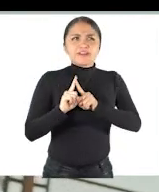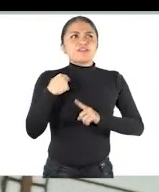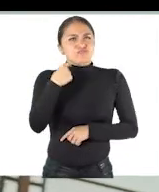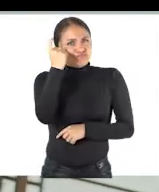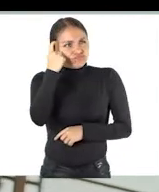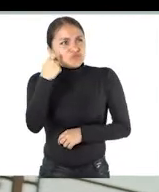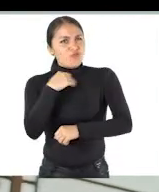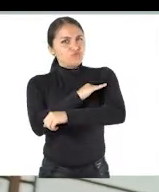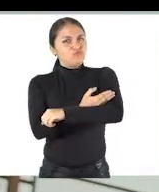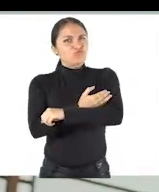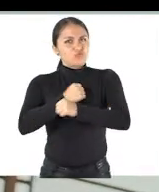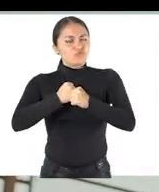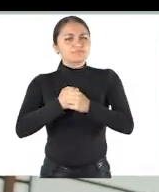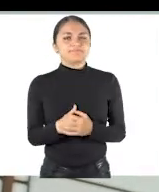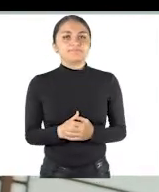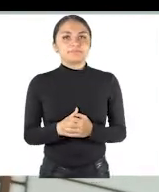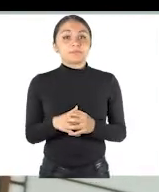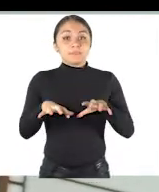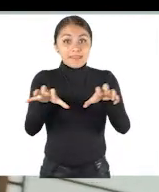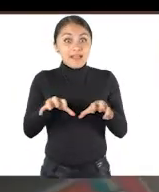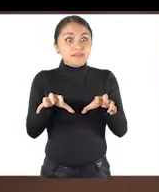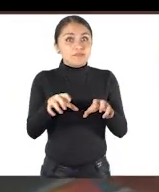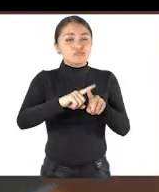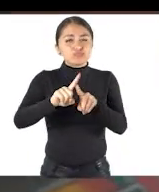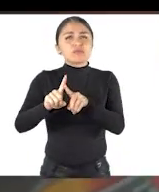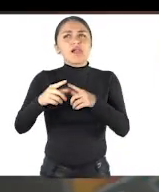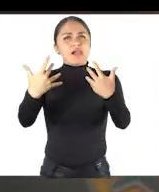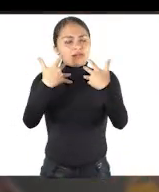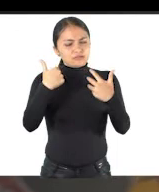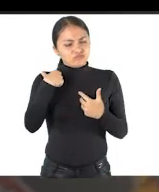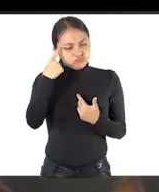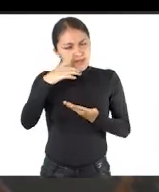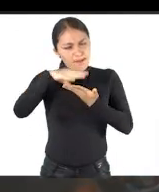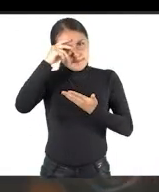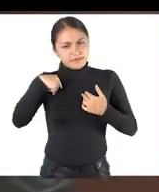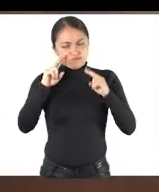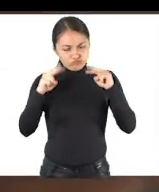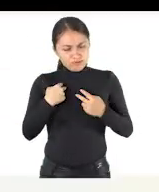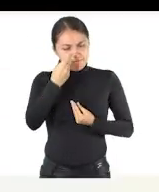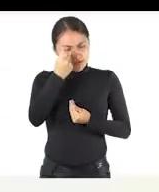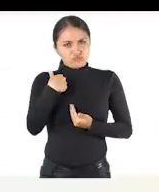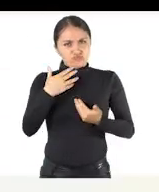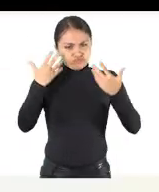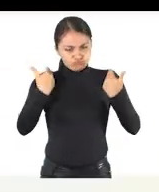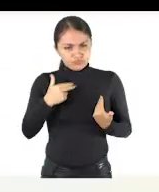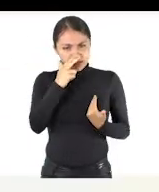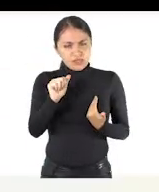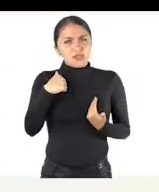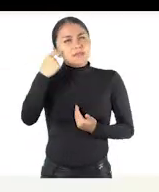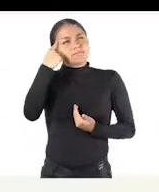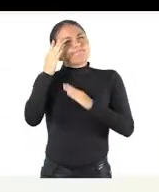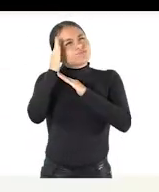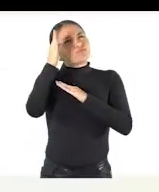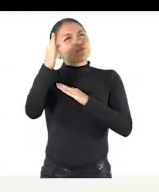únicas y unas niñas muy fuertes e inteligentes. Las actividades me han enseñado mucho a valorarme como niña,